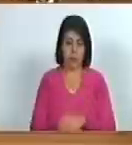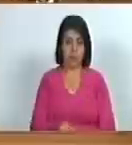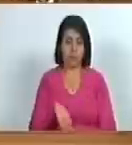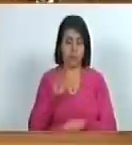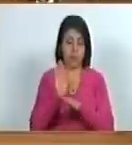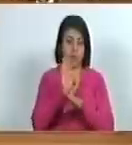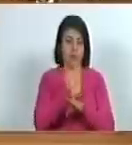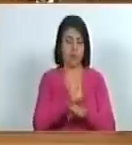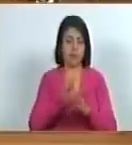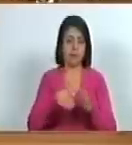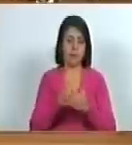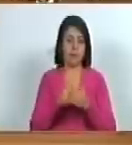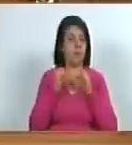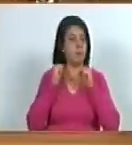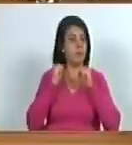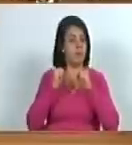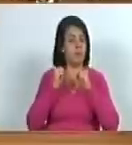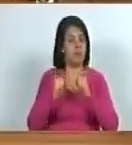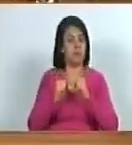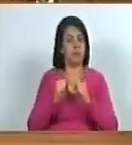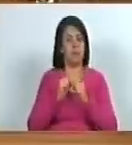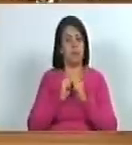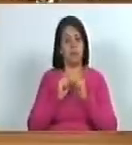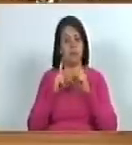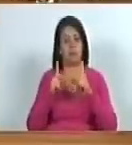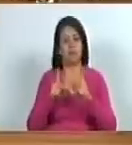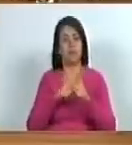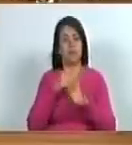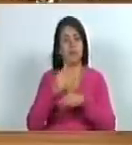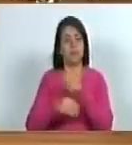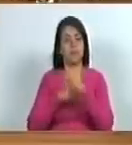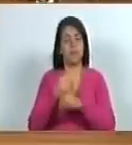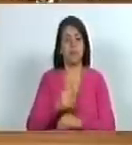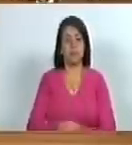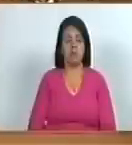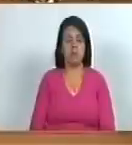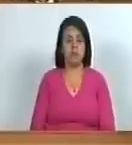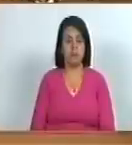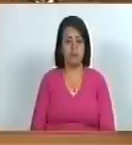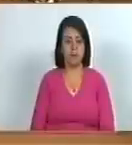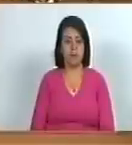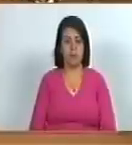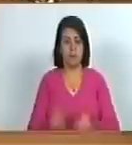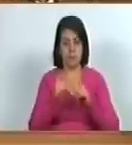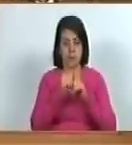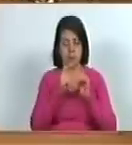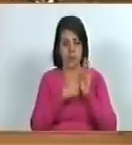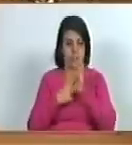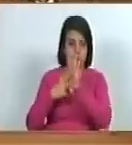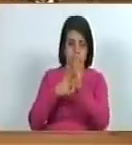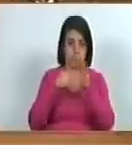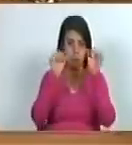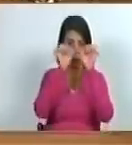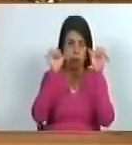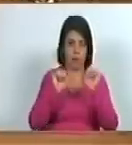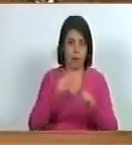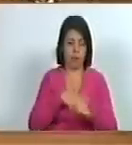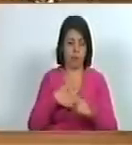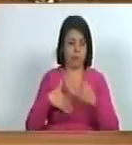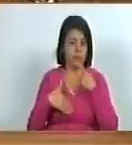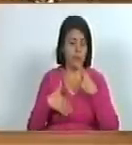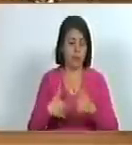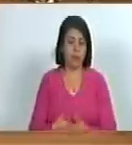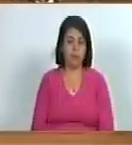protege y afianza las oportunidades que se presentan para la expresión para el arte yo le llamo